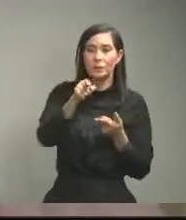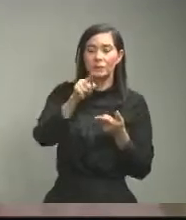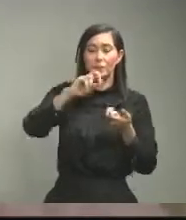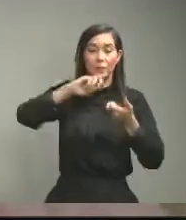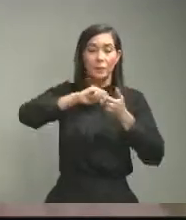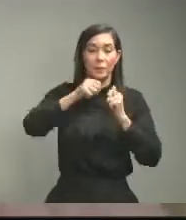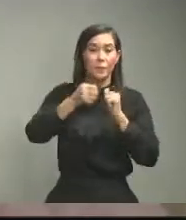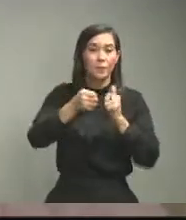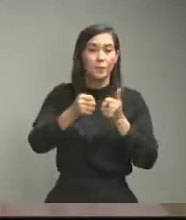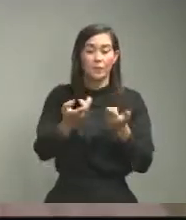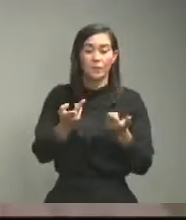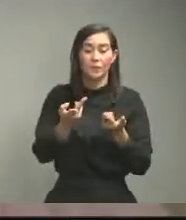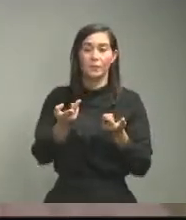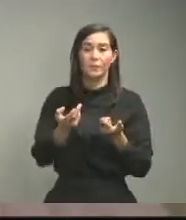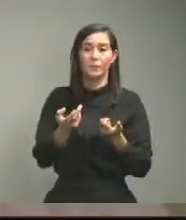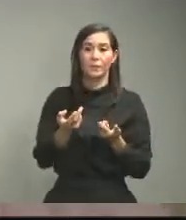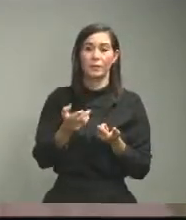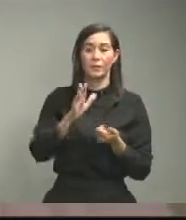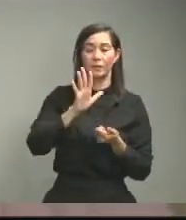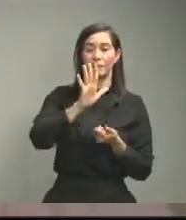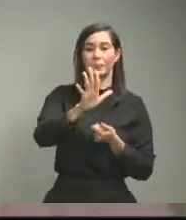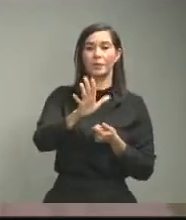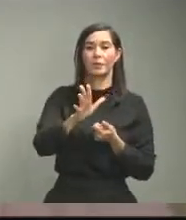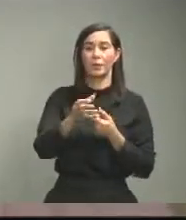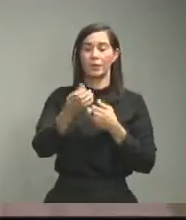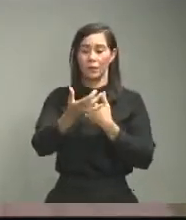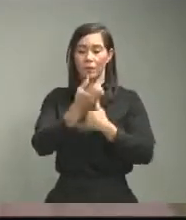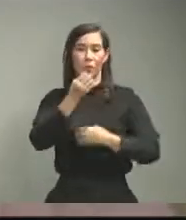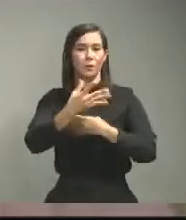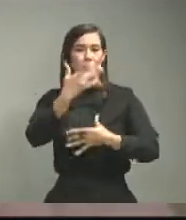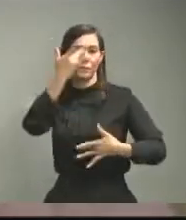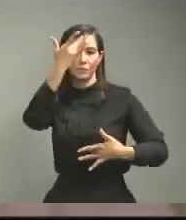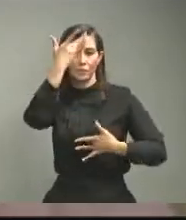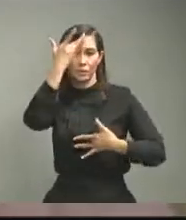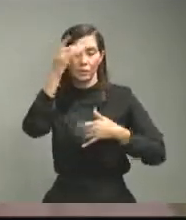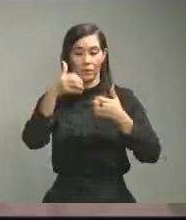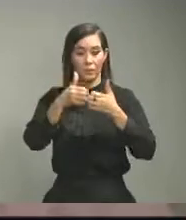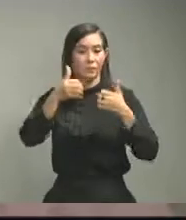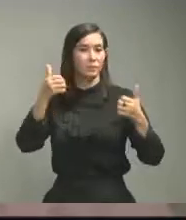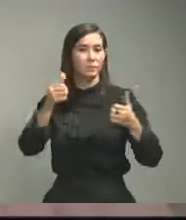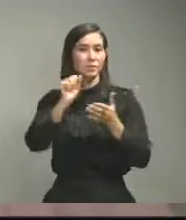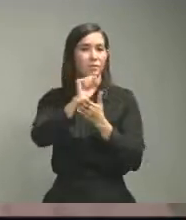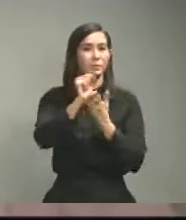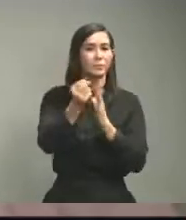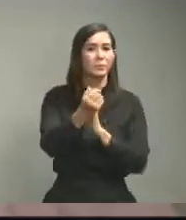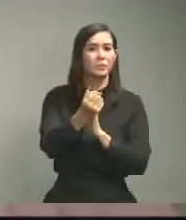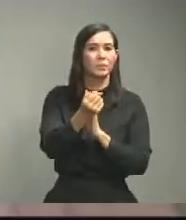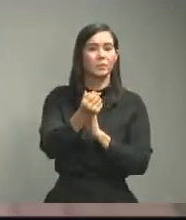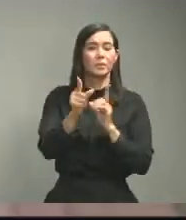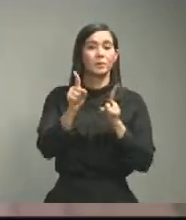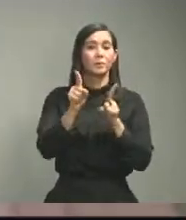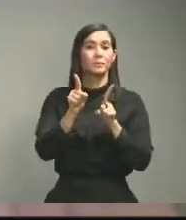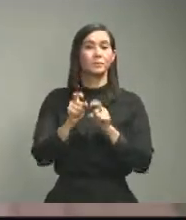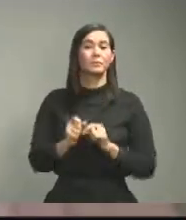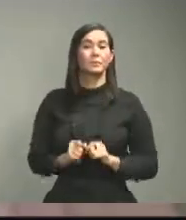tanto de contagio detención de distanciamiento social y